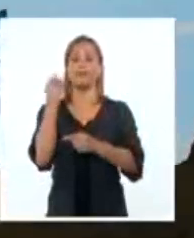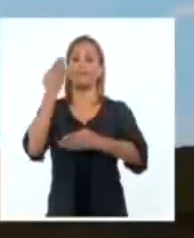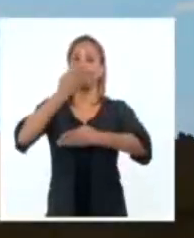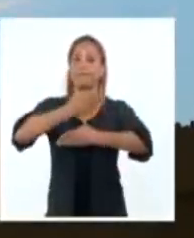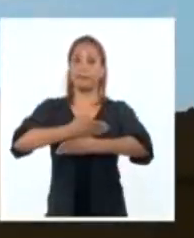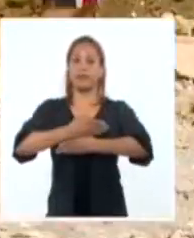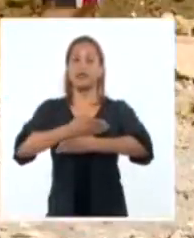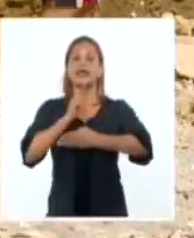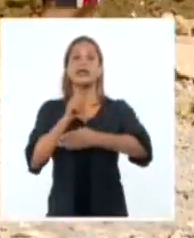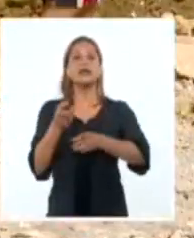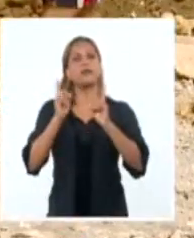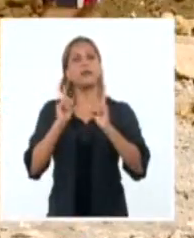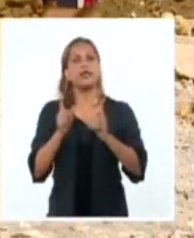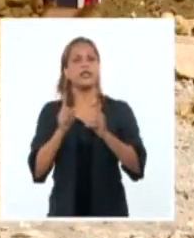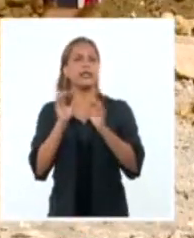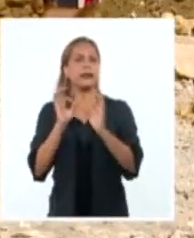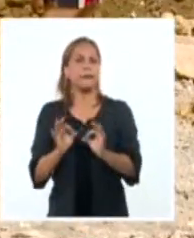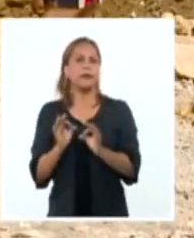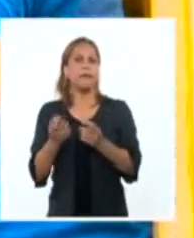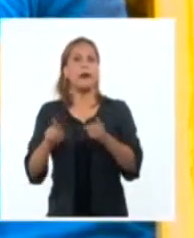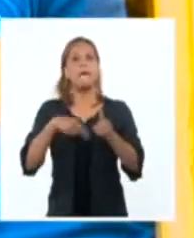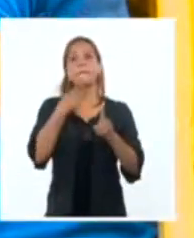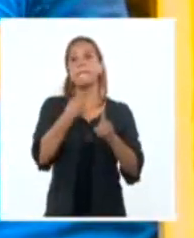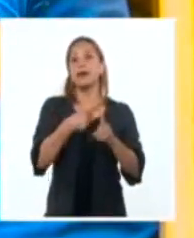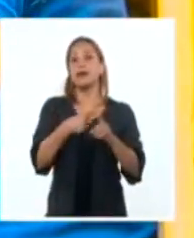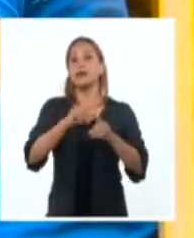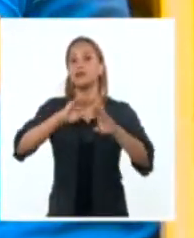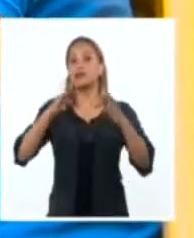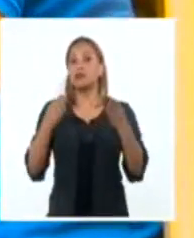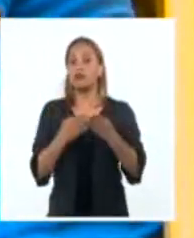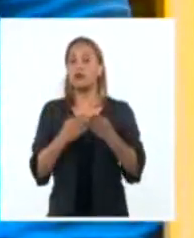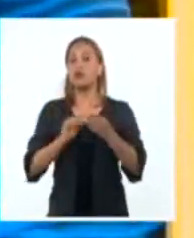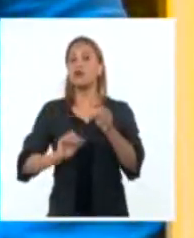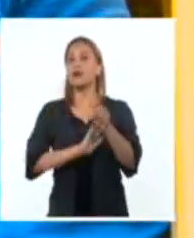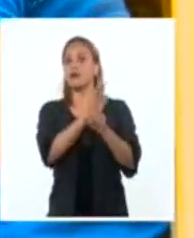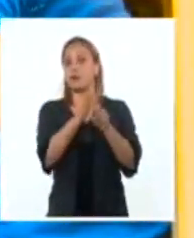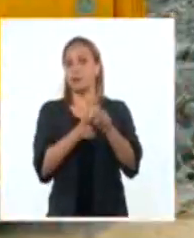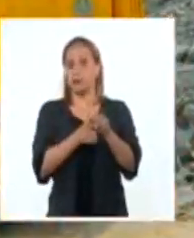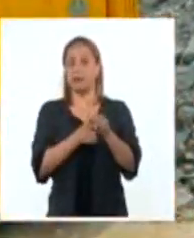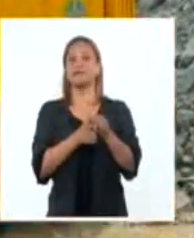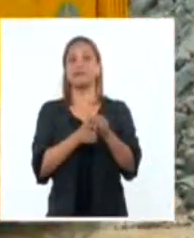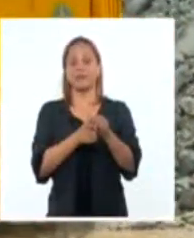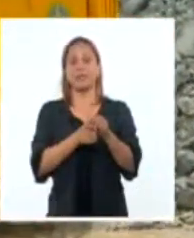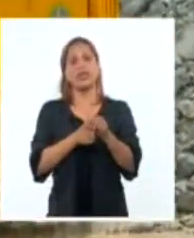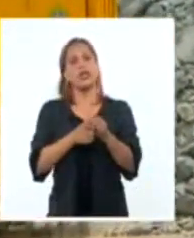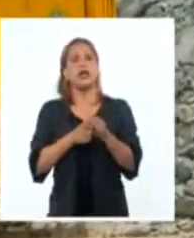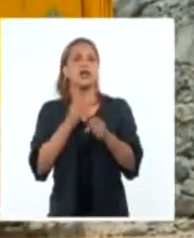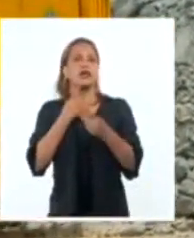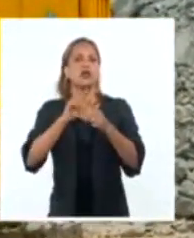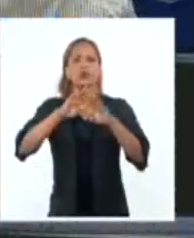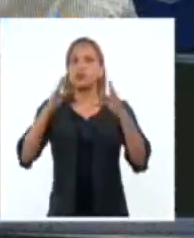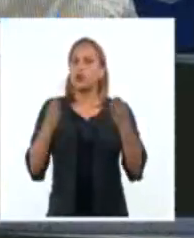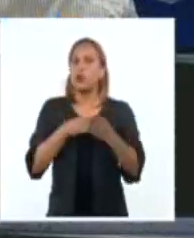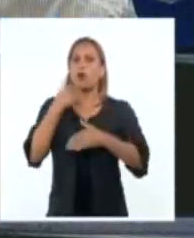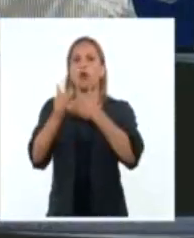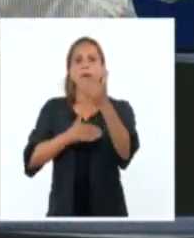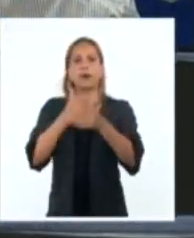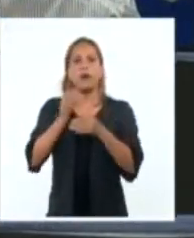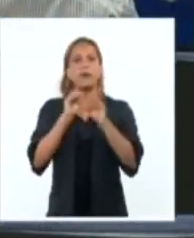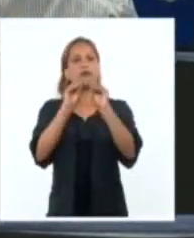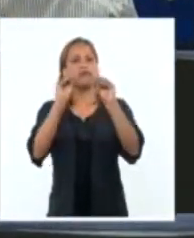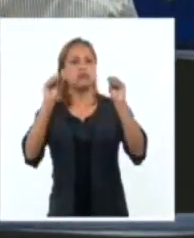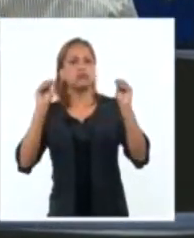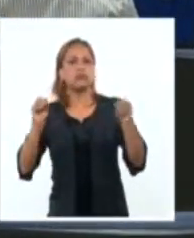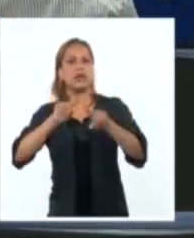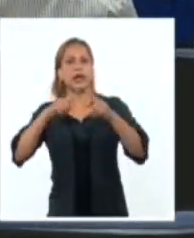A esa política genocida se unen los efectos de la pandemia. Ante los problemas, la convocatoria a